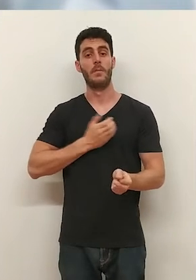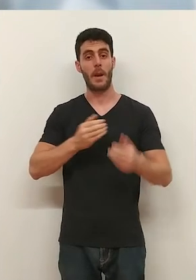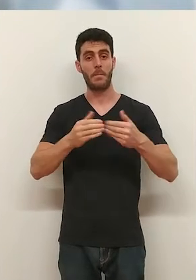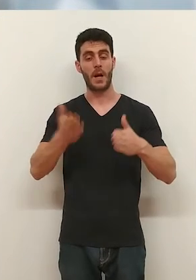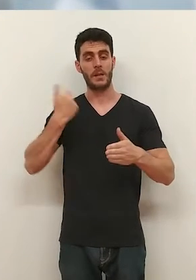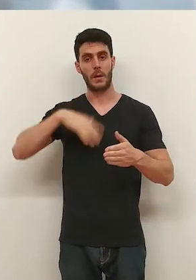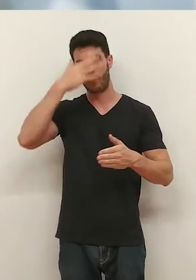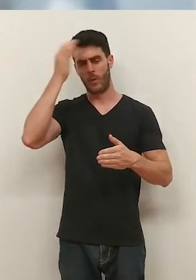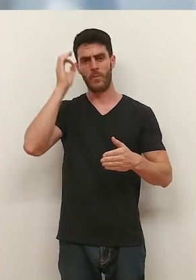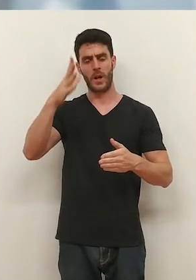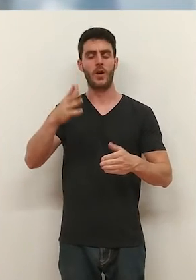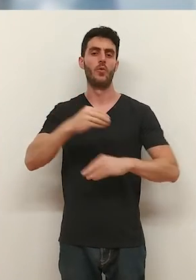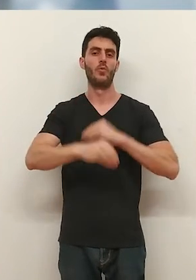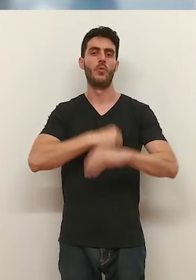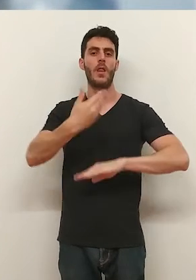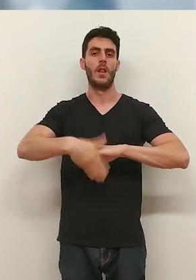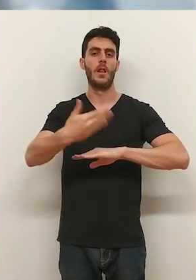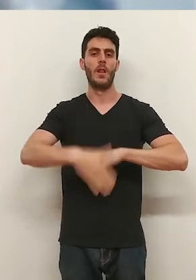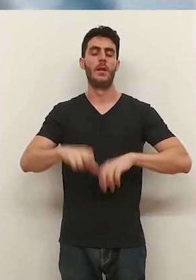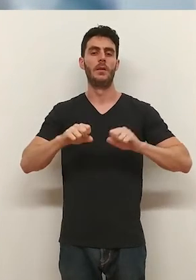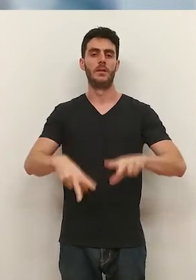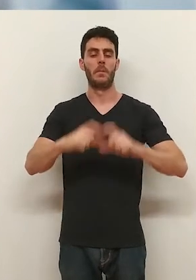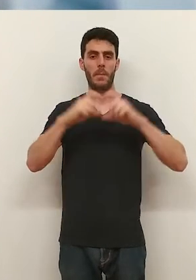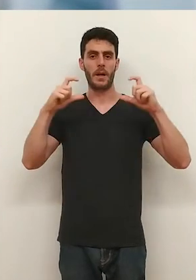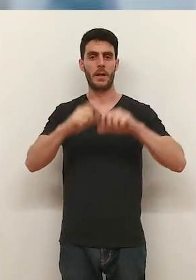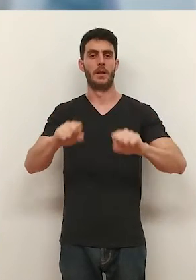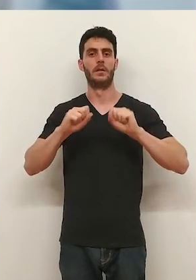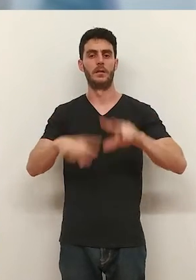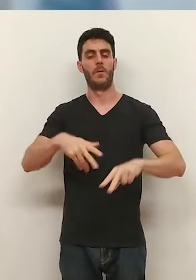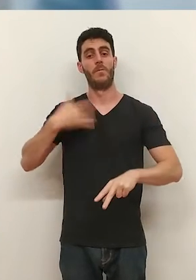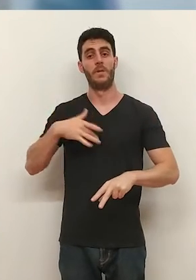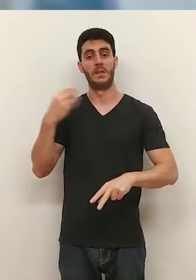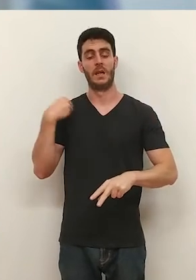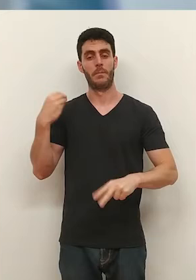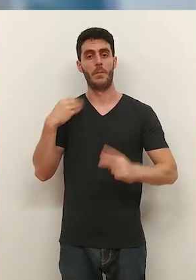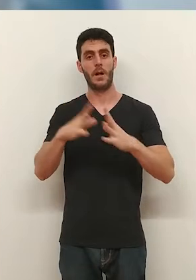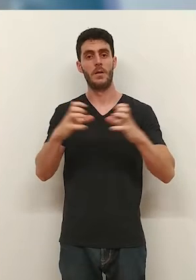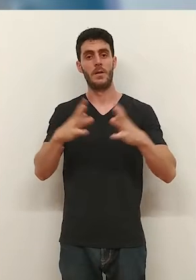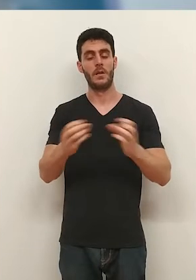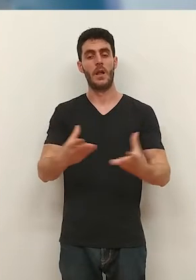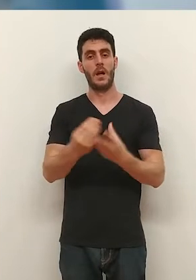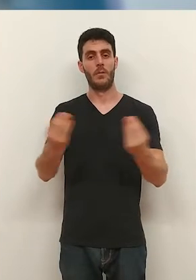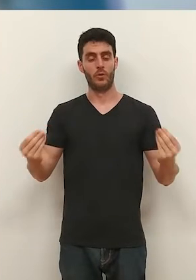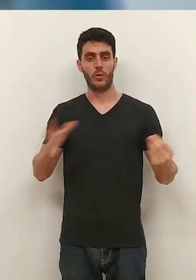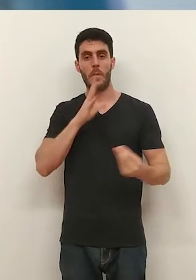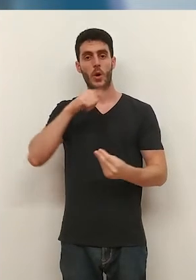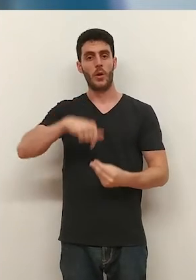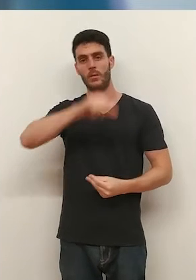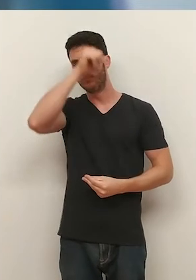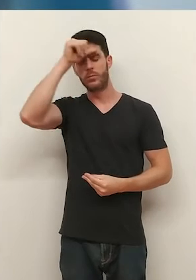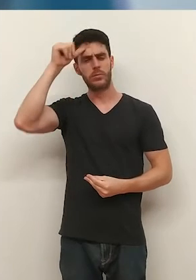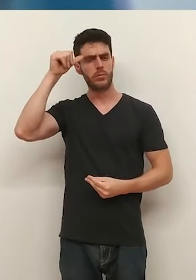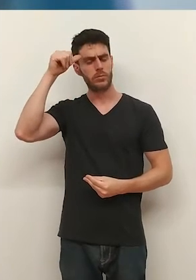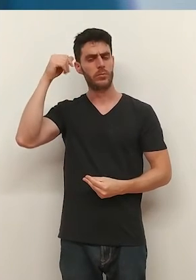abren sus puertas y lo hacen por fin sin restricciones, ni aforos ni mascarillas. Una fecha muy deseada para los usuarios que